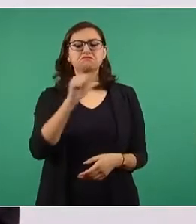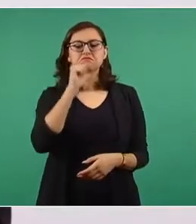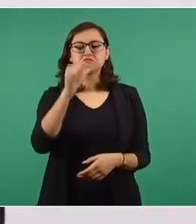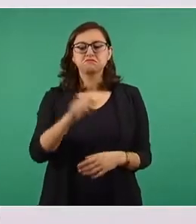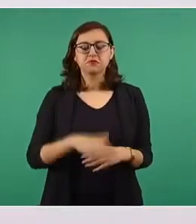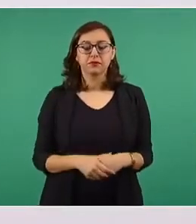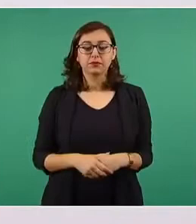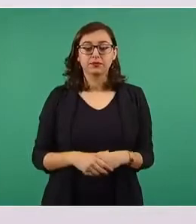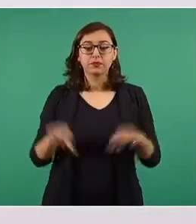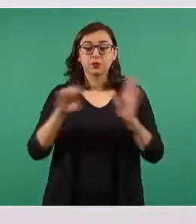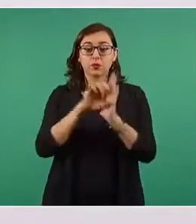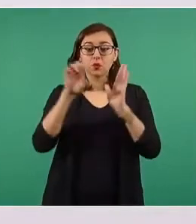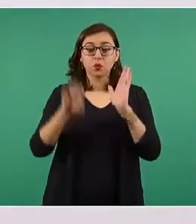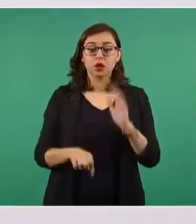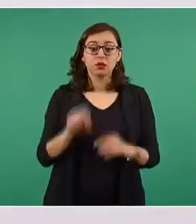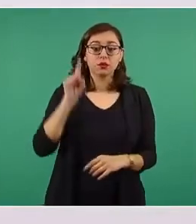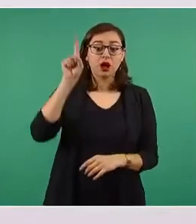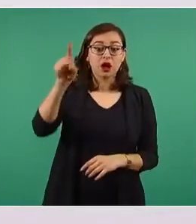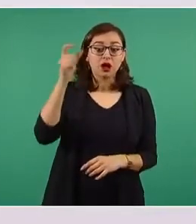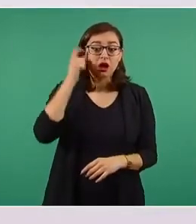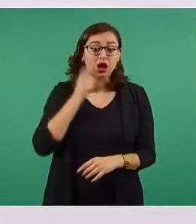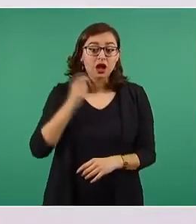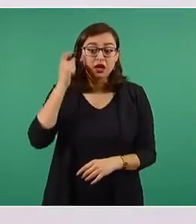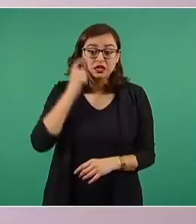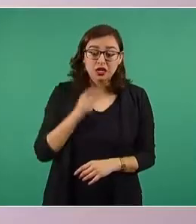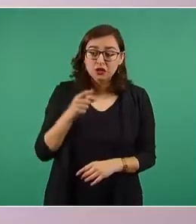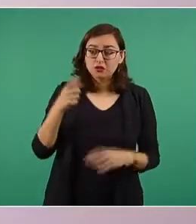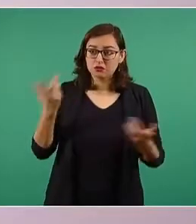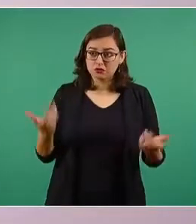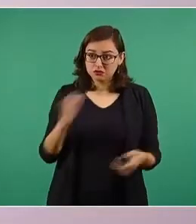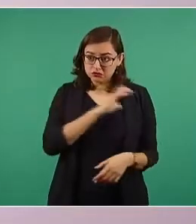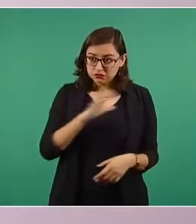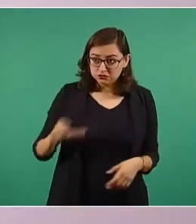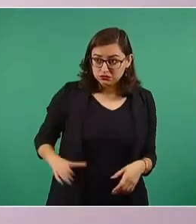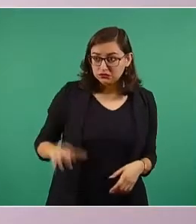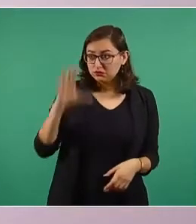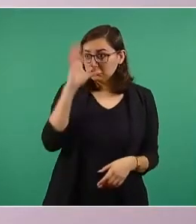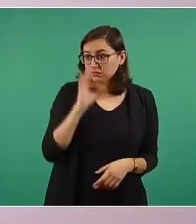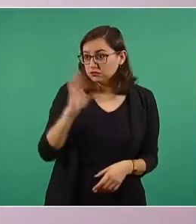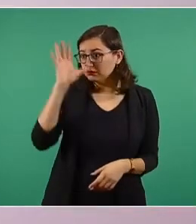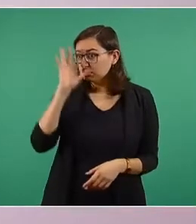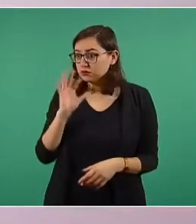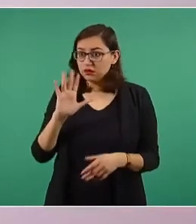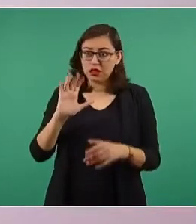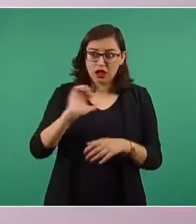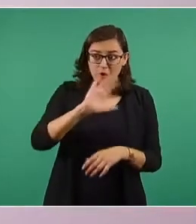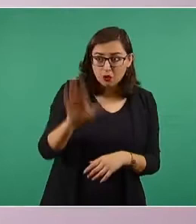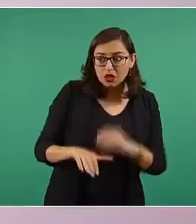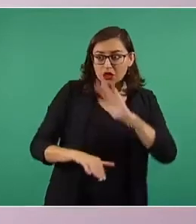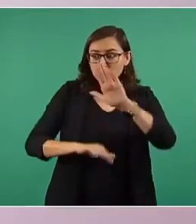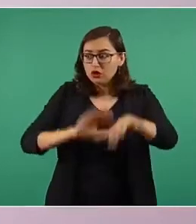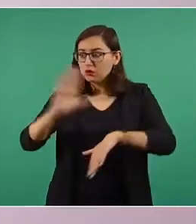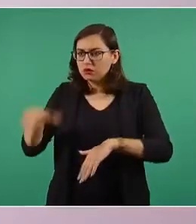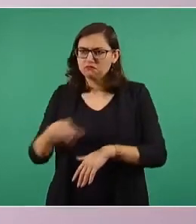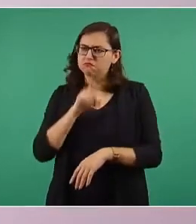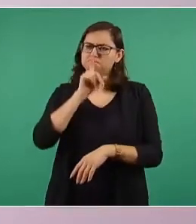agresiones y casi lo mismo aconteció en la mayoría de los estados.